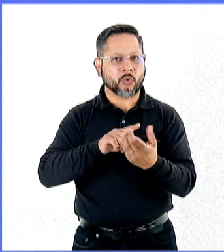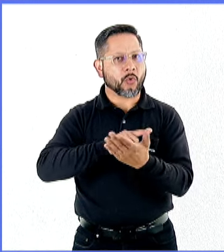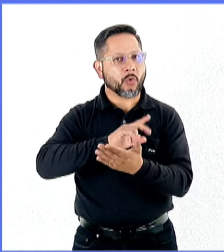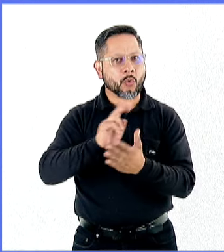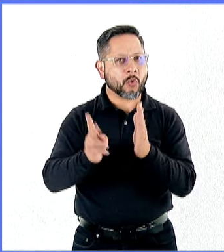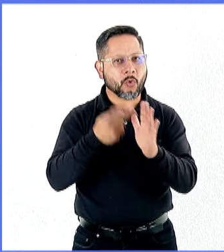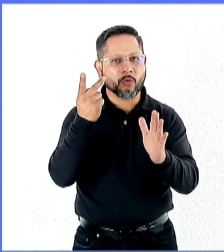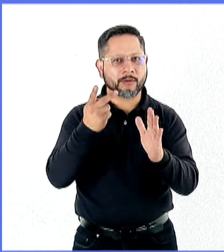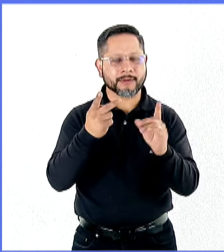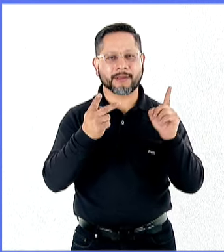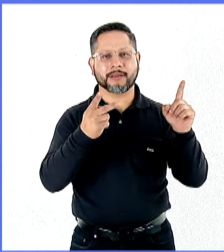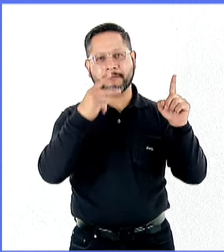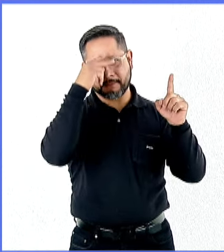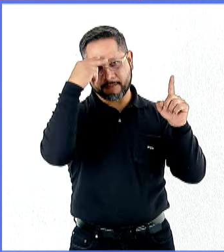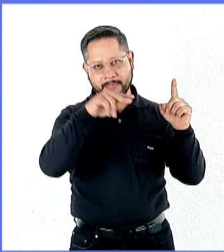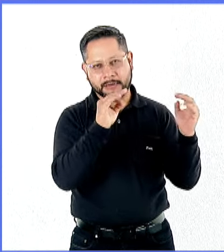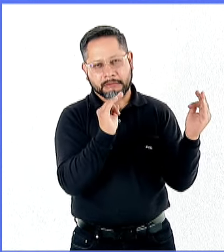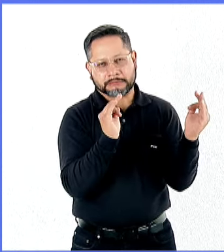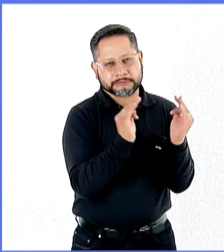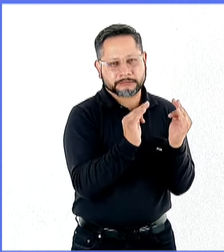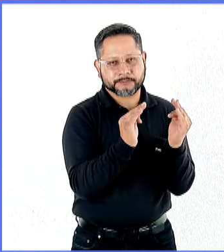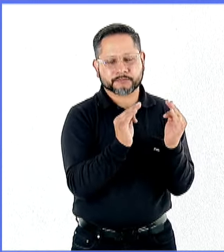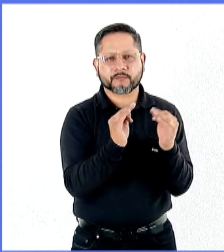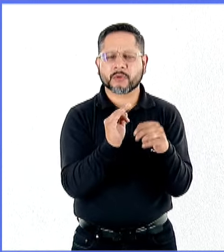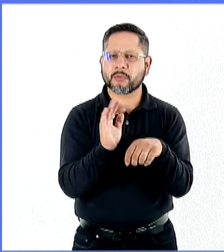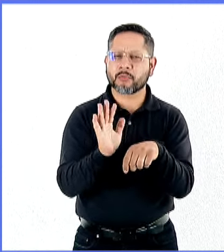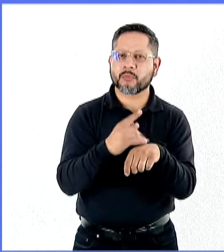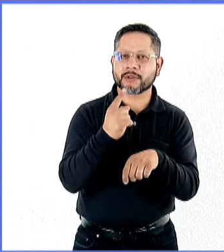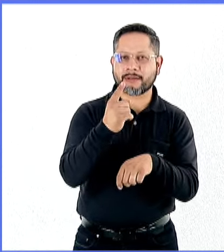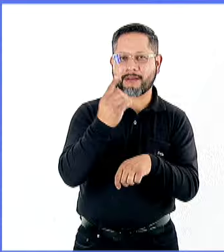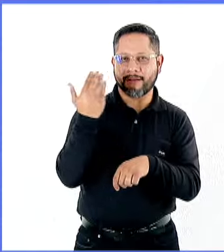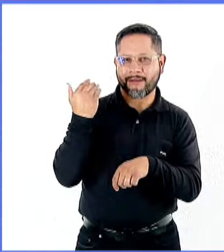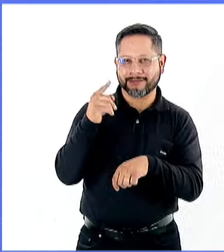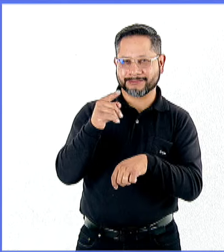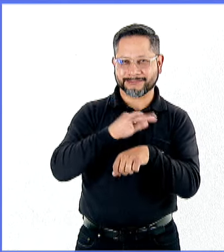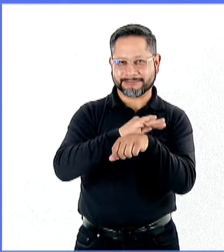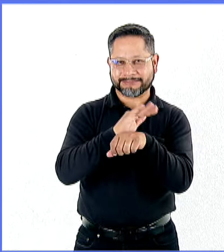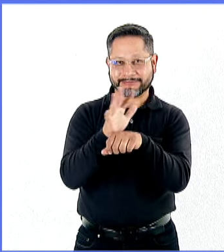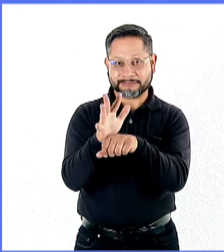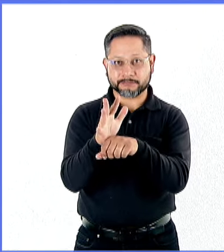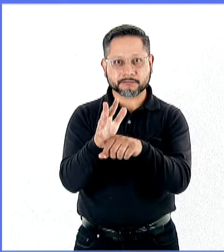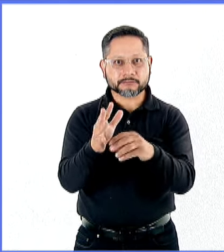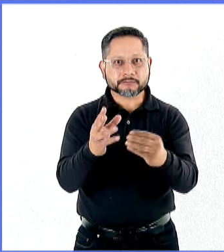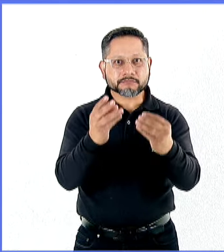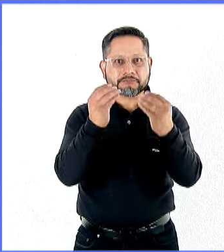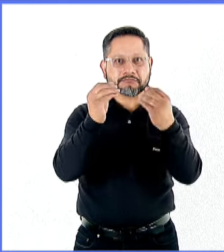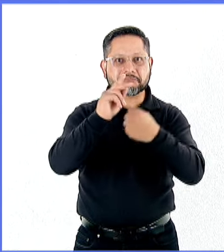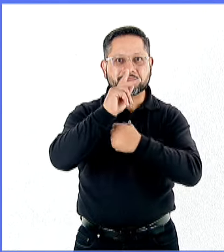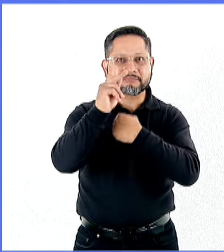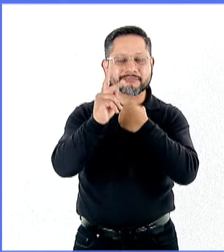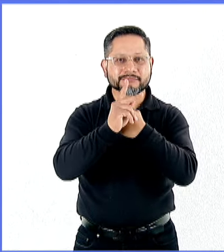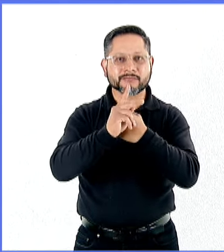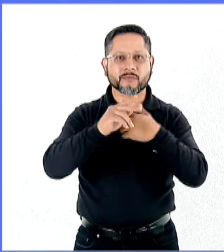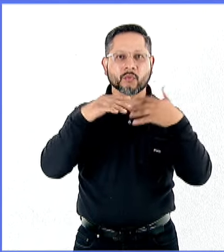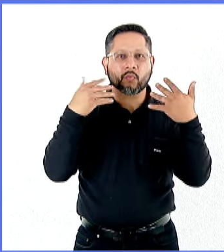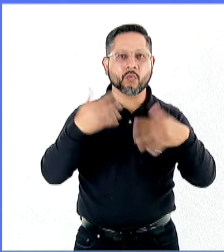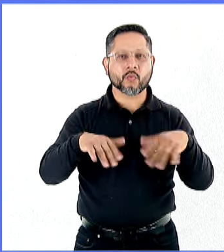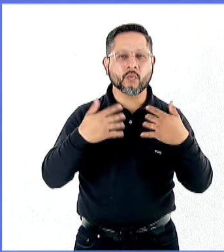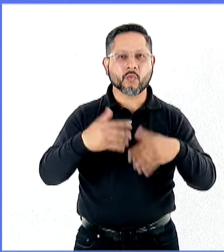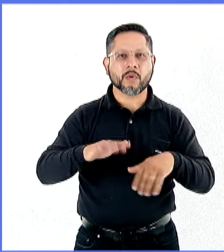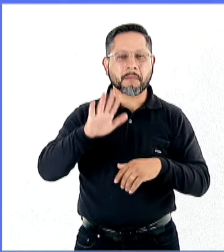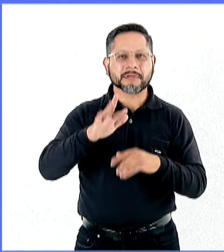actividades productivas hacia México fue porque en el contexto de la pandemia muchos países tuvieron políticas de cero